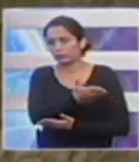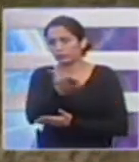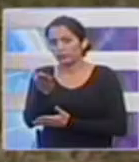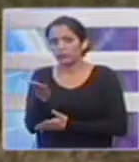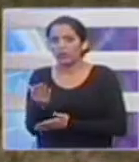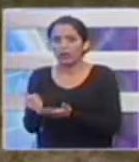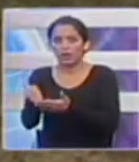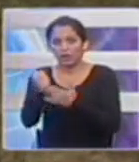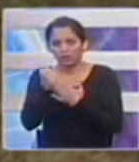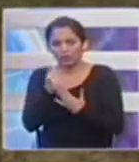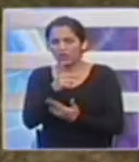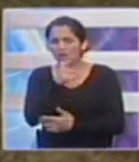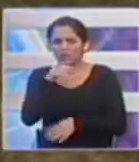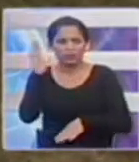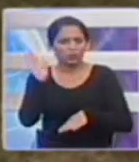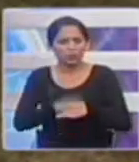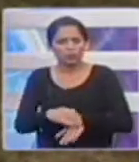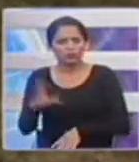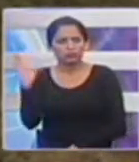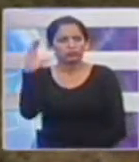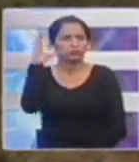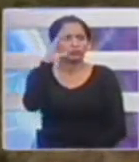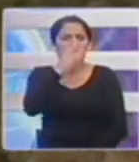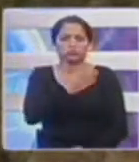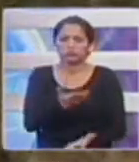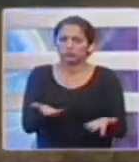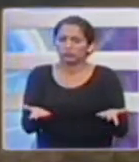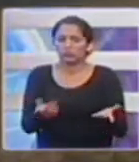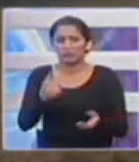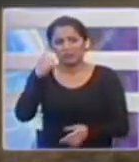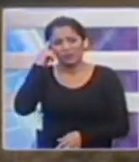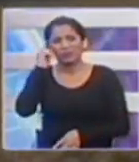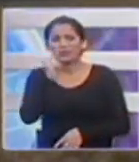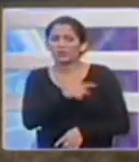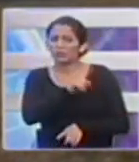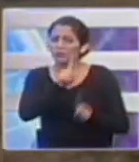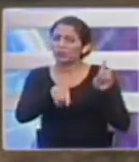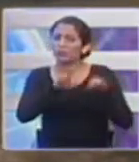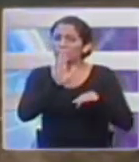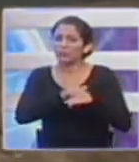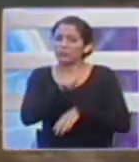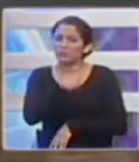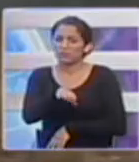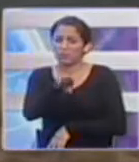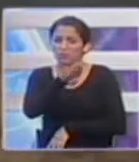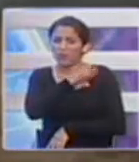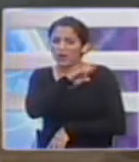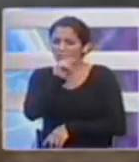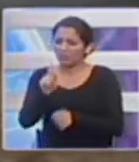los responsables. Creen que la mayoría son incendios provocados. Hernán Samaniego, Telerama Noticias.